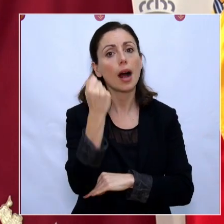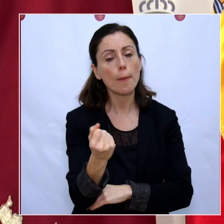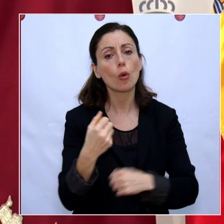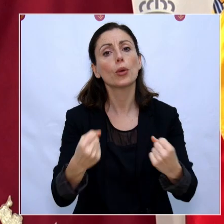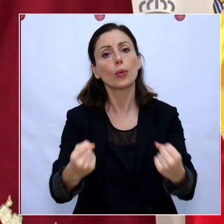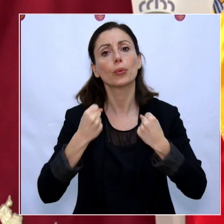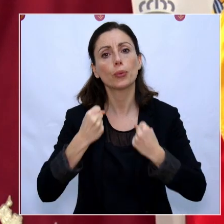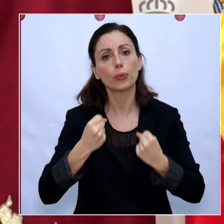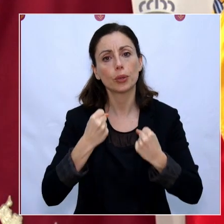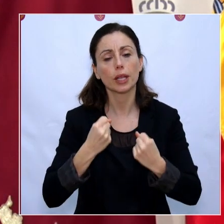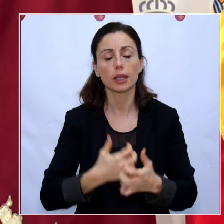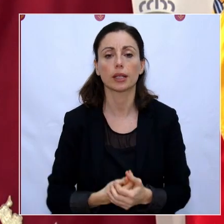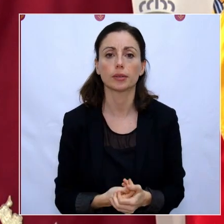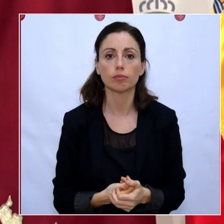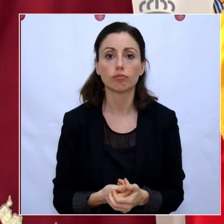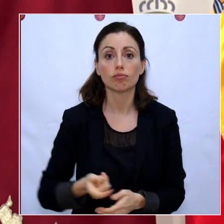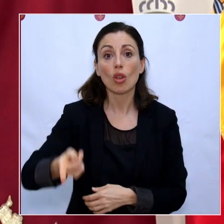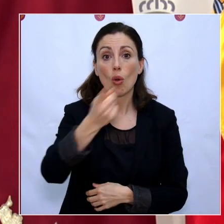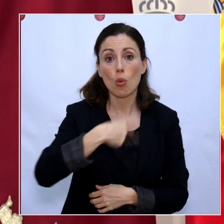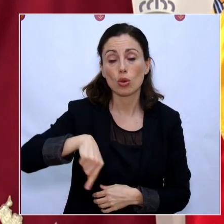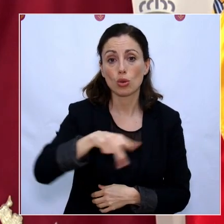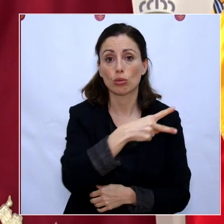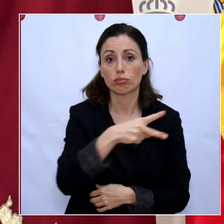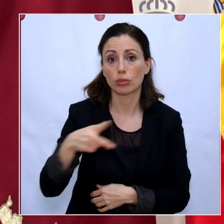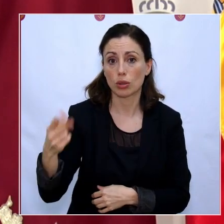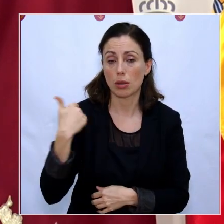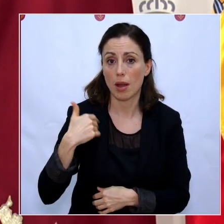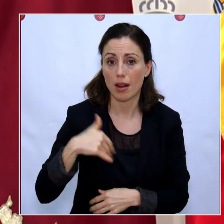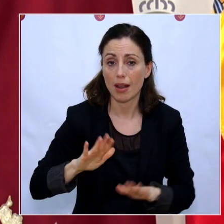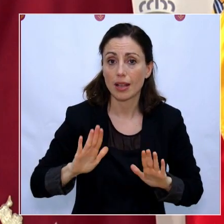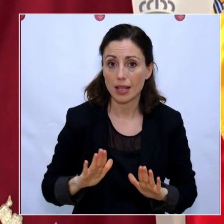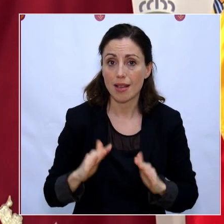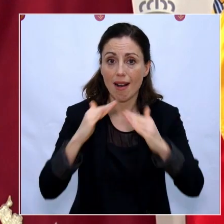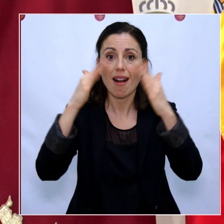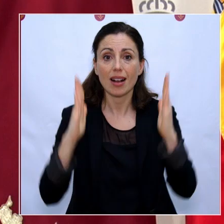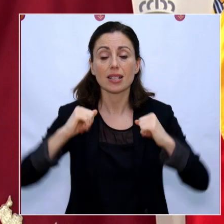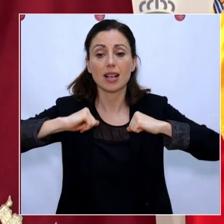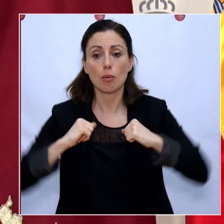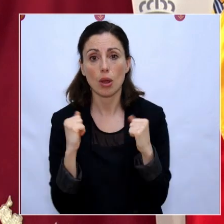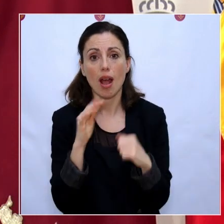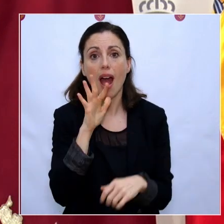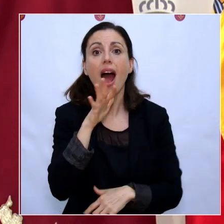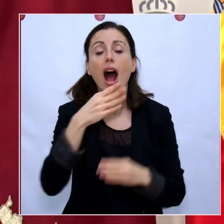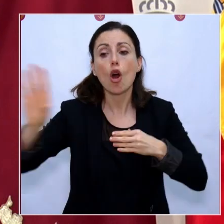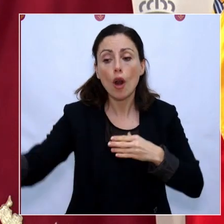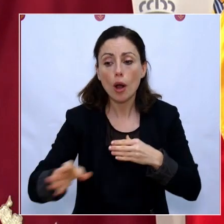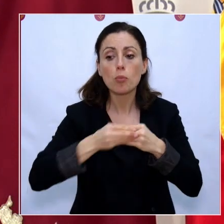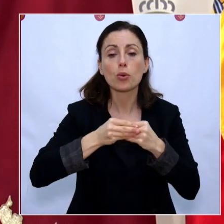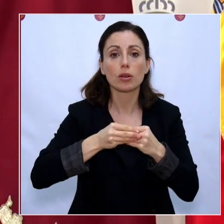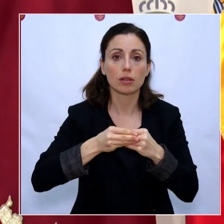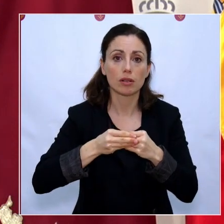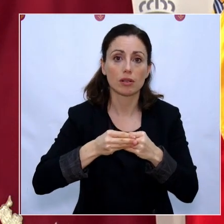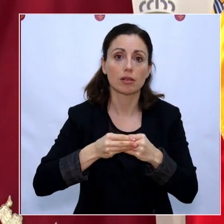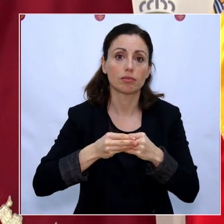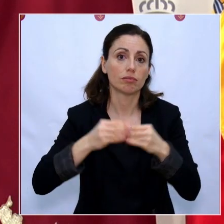fuerza para quienes ya lleváis dos semanas en casa y para los que a partir de ahora se suman también a ese necesario